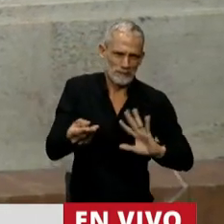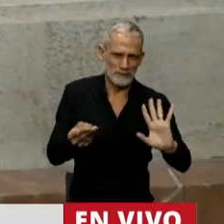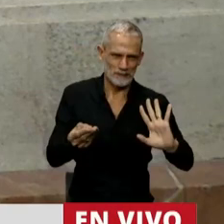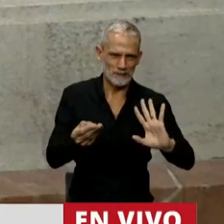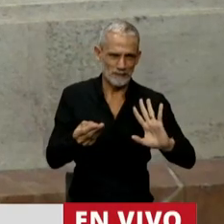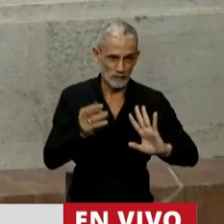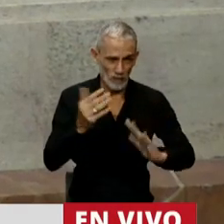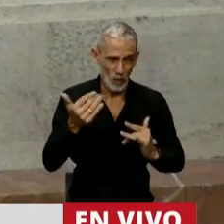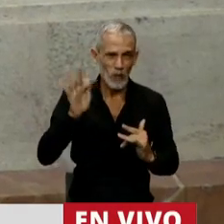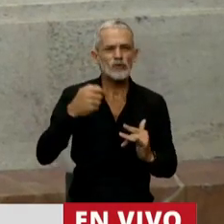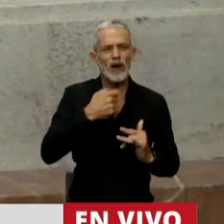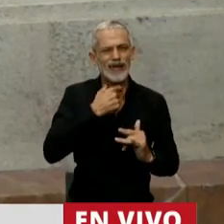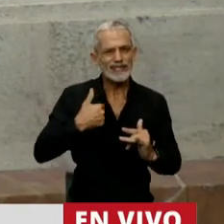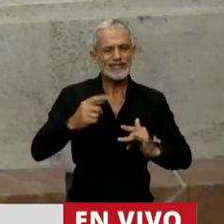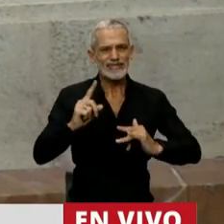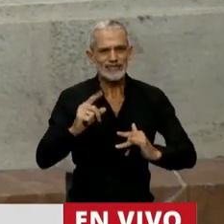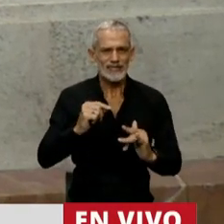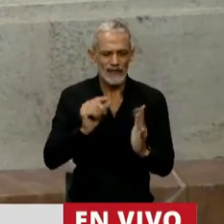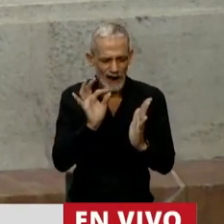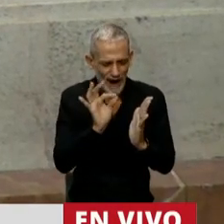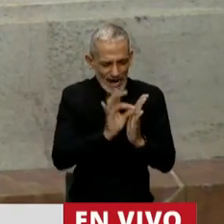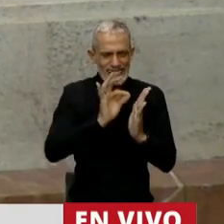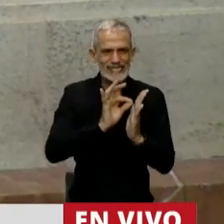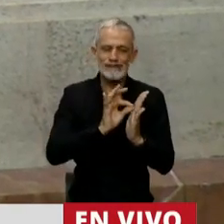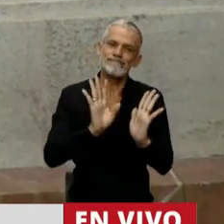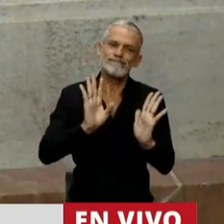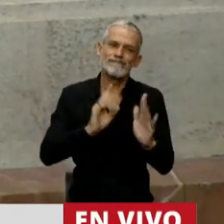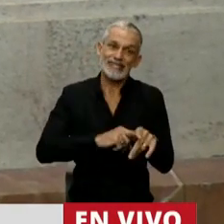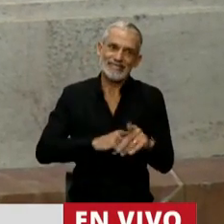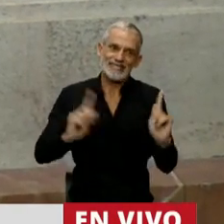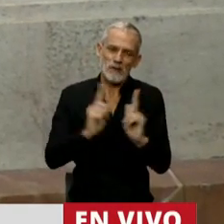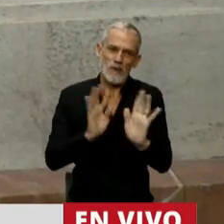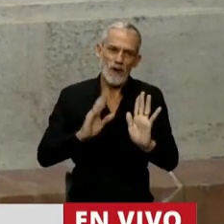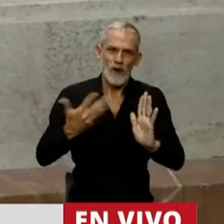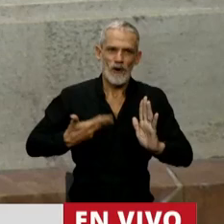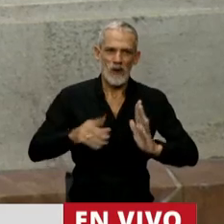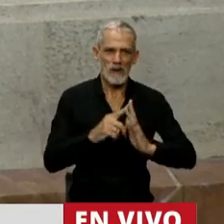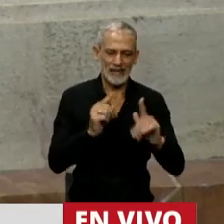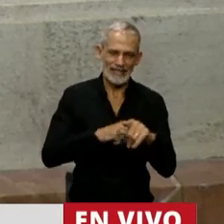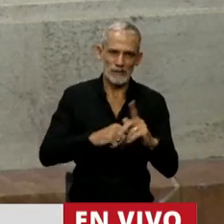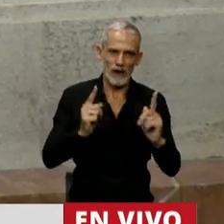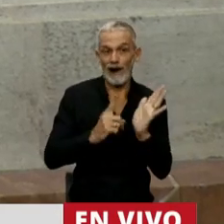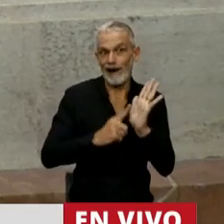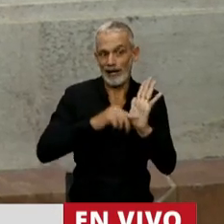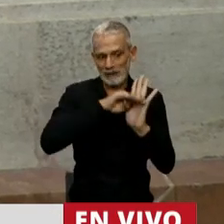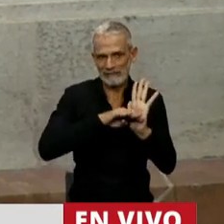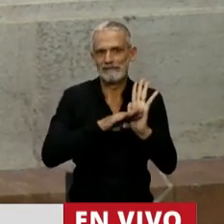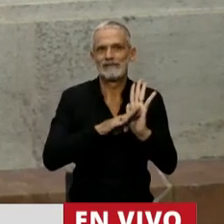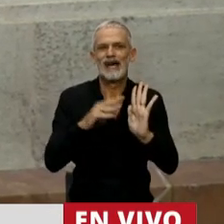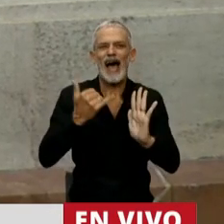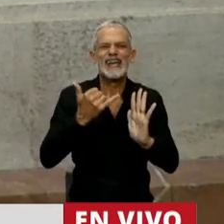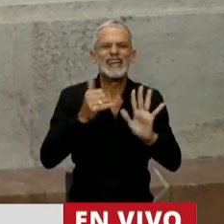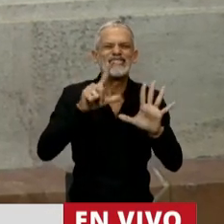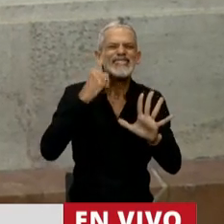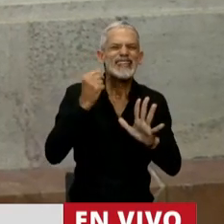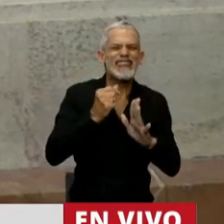quise hacer una observación, pero no me dio el tiempo. Normalmente el reglamento dice que tenemos